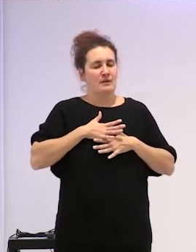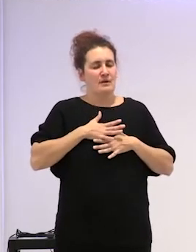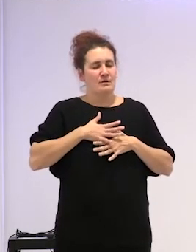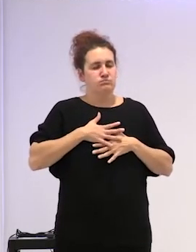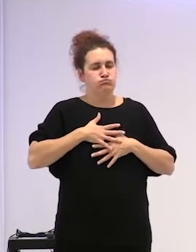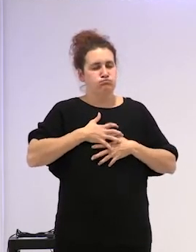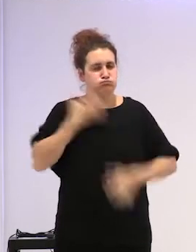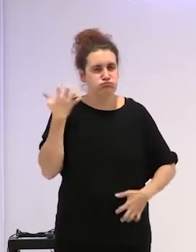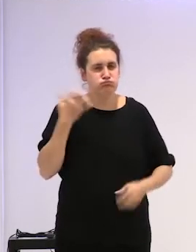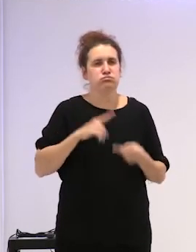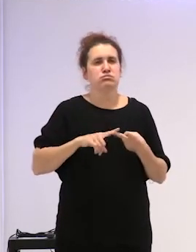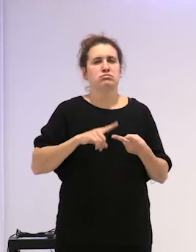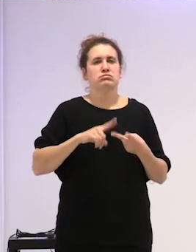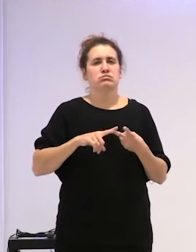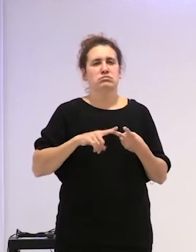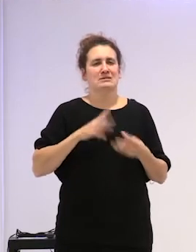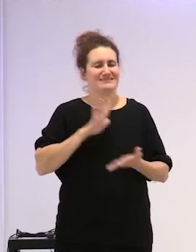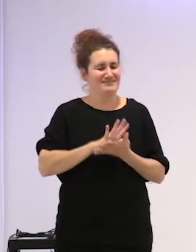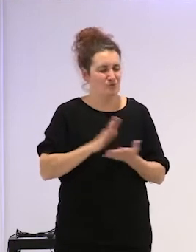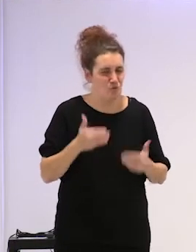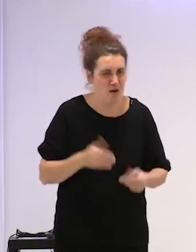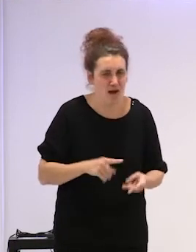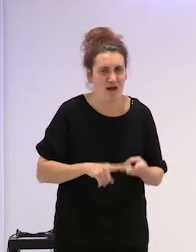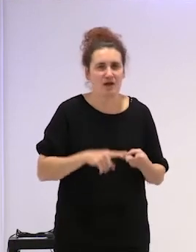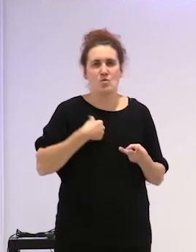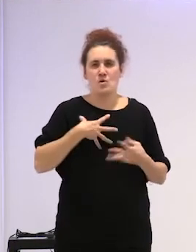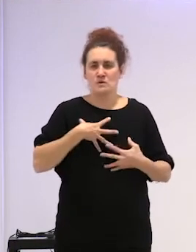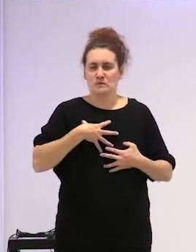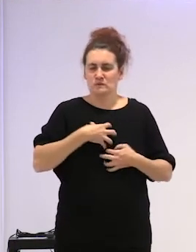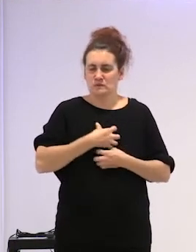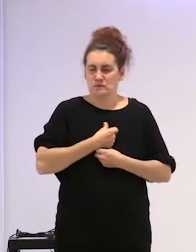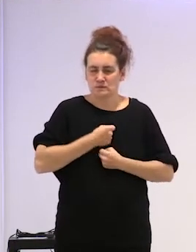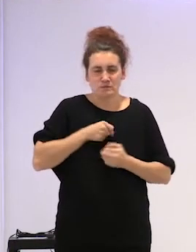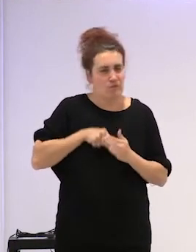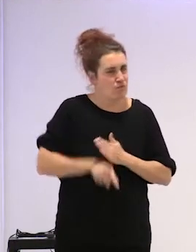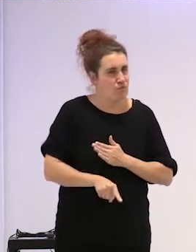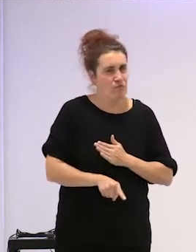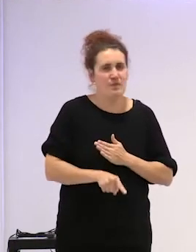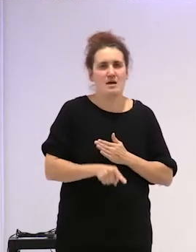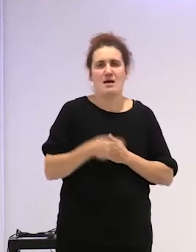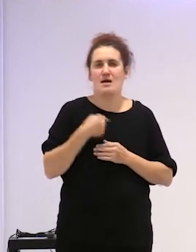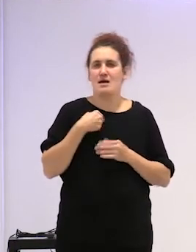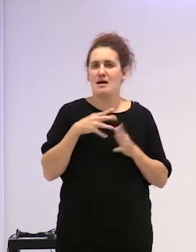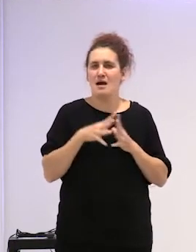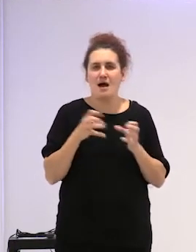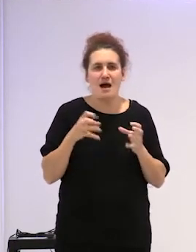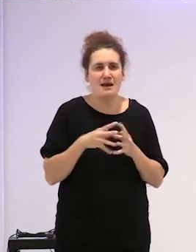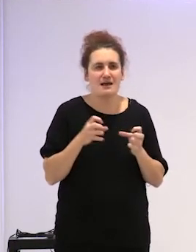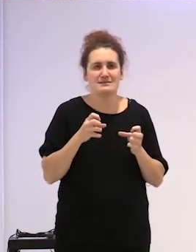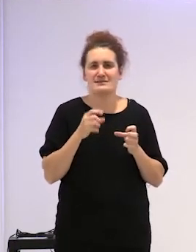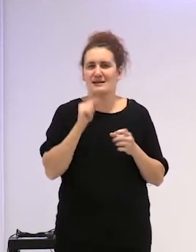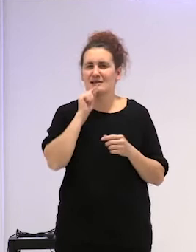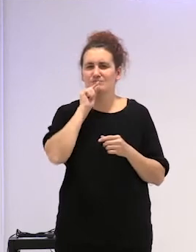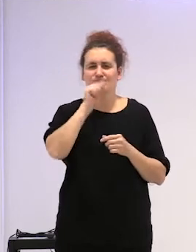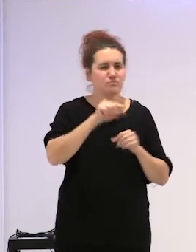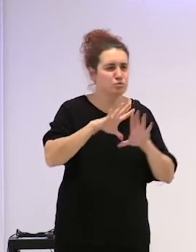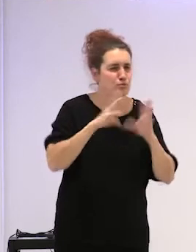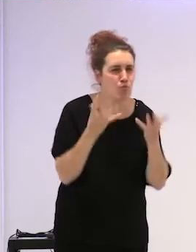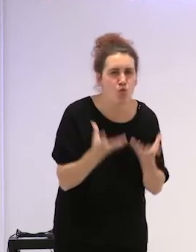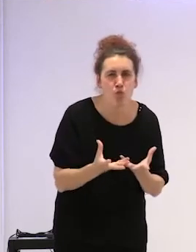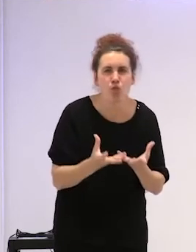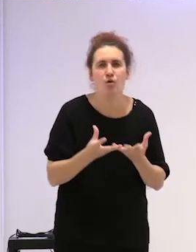rabia, era una profunda congoja, era unas ganas de escupirle al mundo